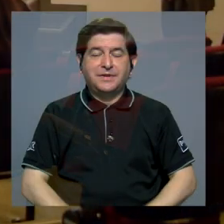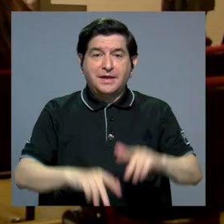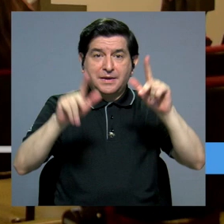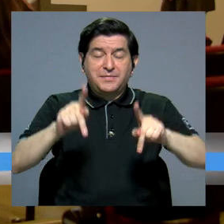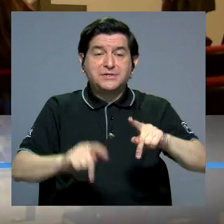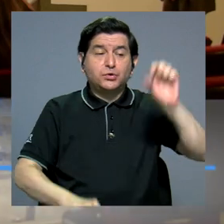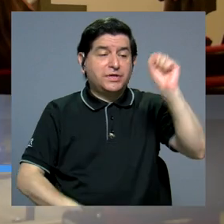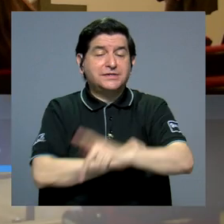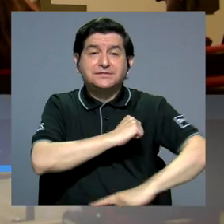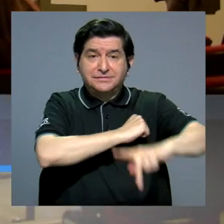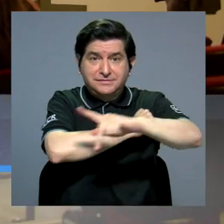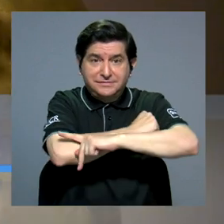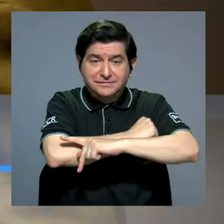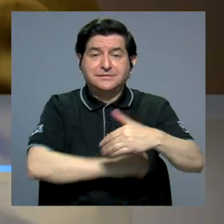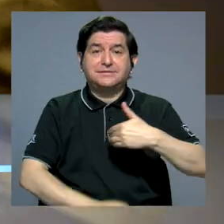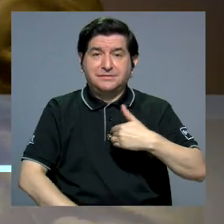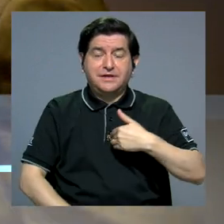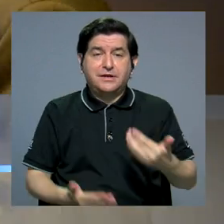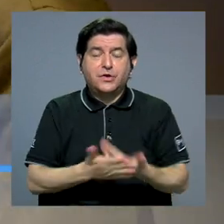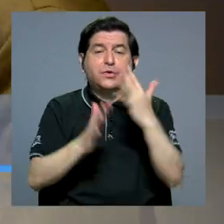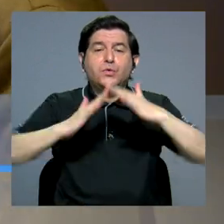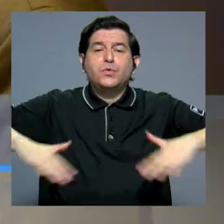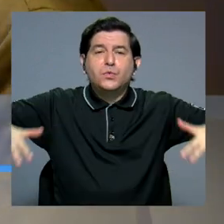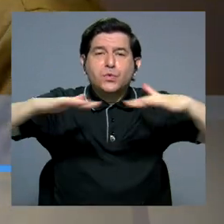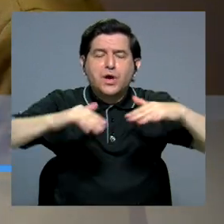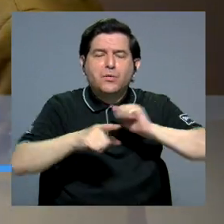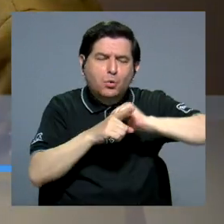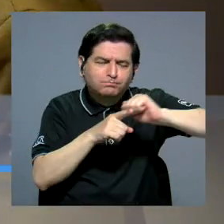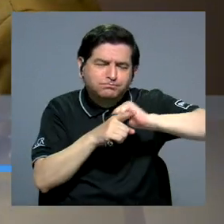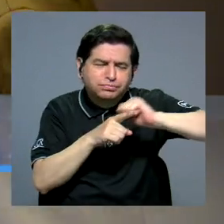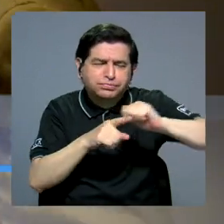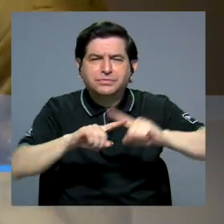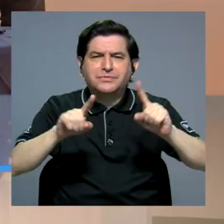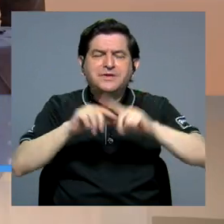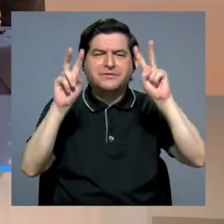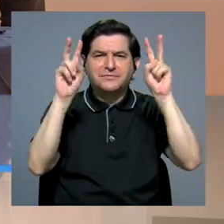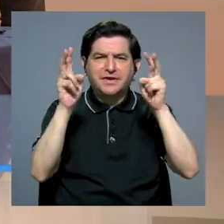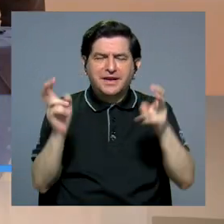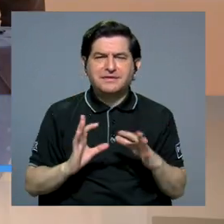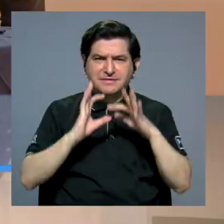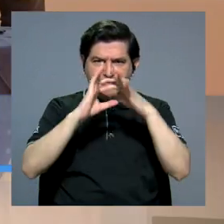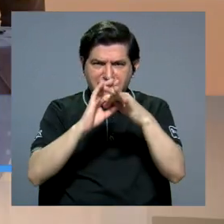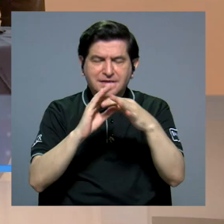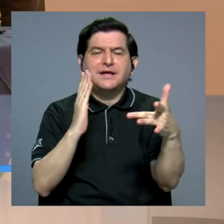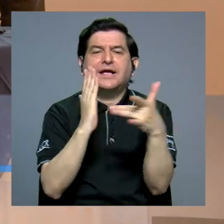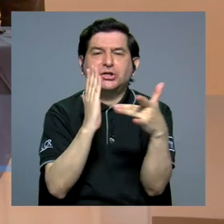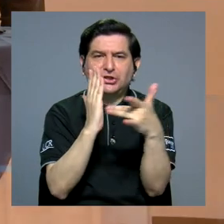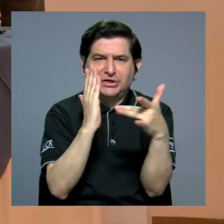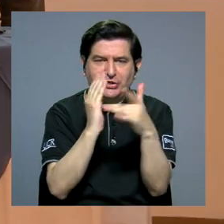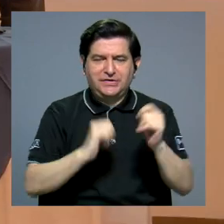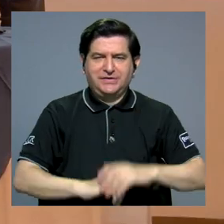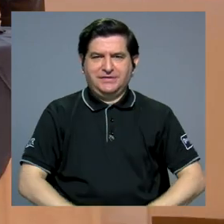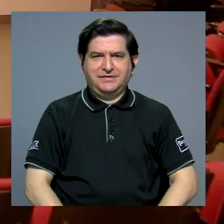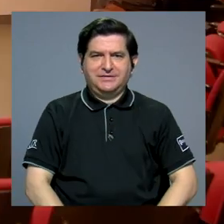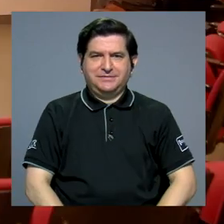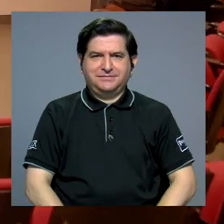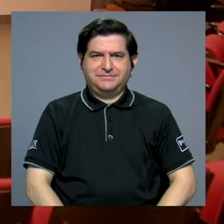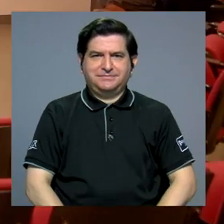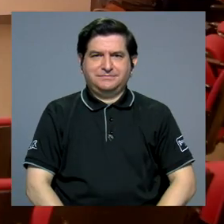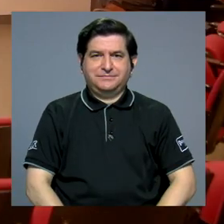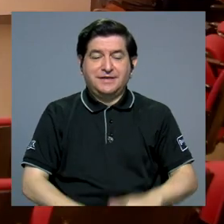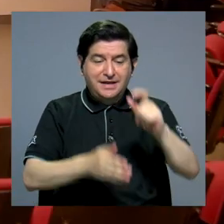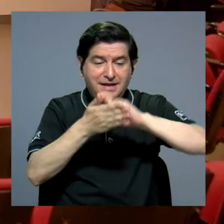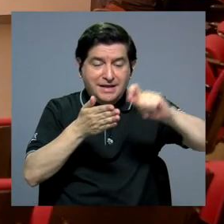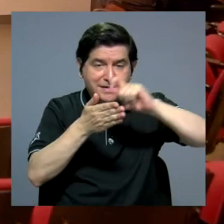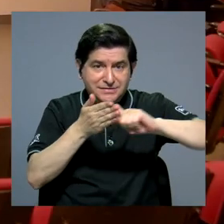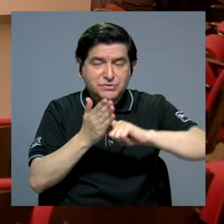Los habitantes del sur del país contarán con un nuevo espacio para capacitarse en diversos temas relacionados con la tecnología y